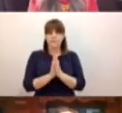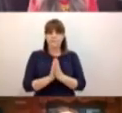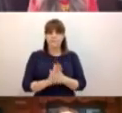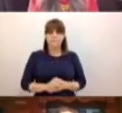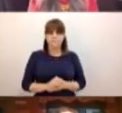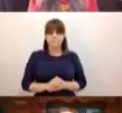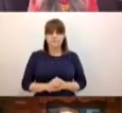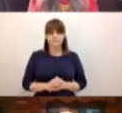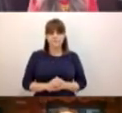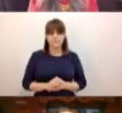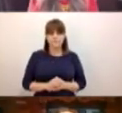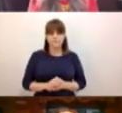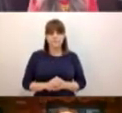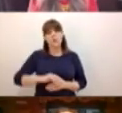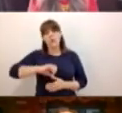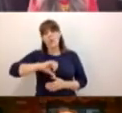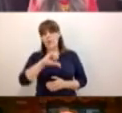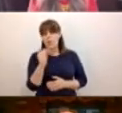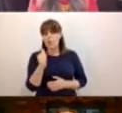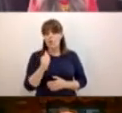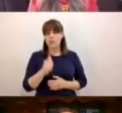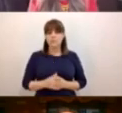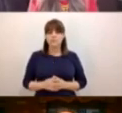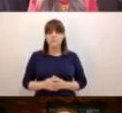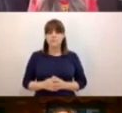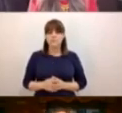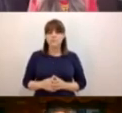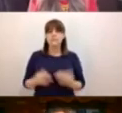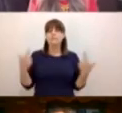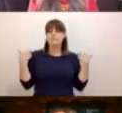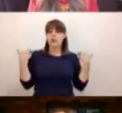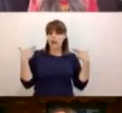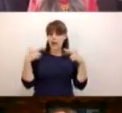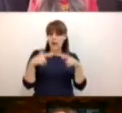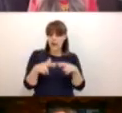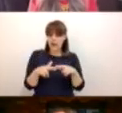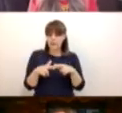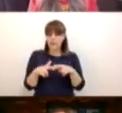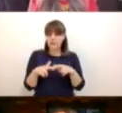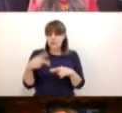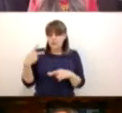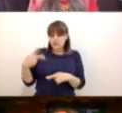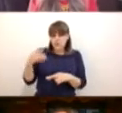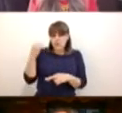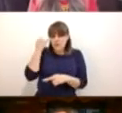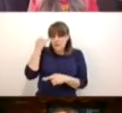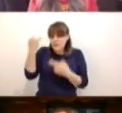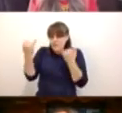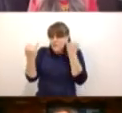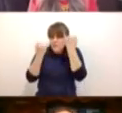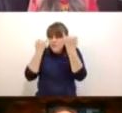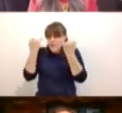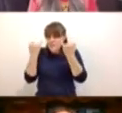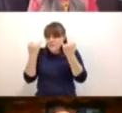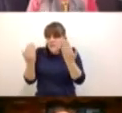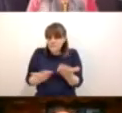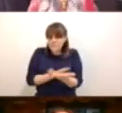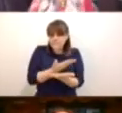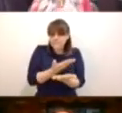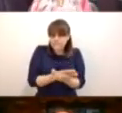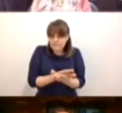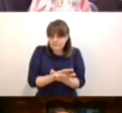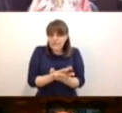Otro logro es que los docentes han puesto en marcha iniciativas propias que les permiten asegurar el aprendizaje de sus